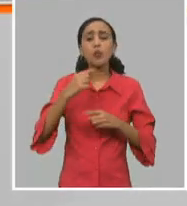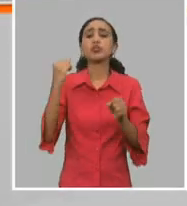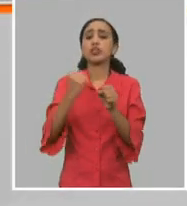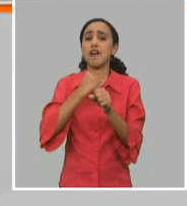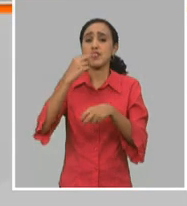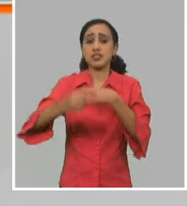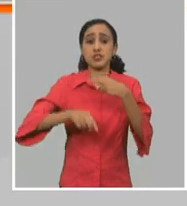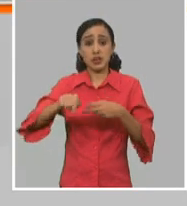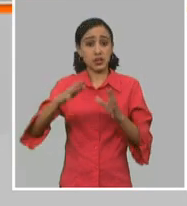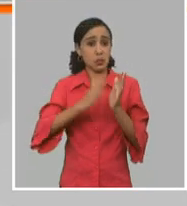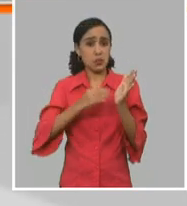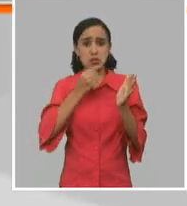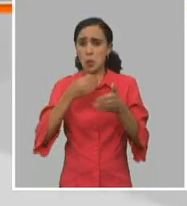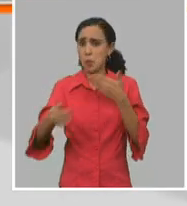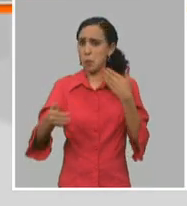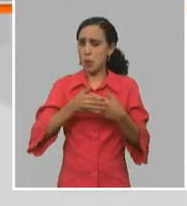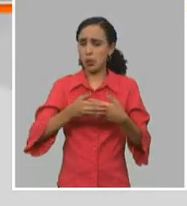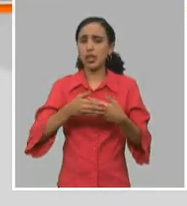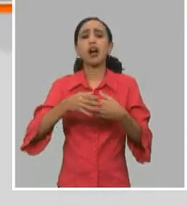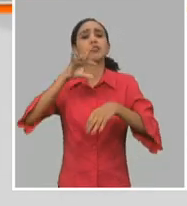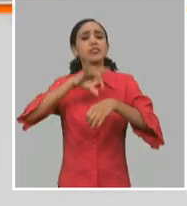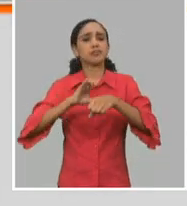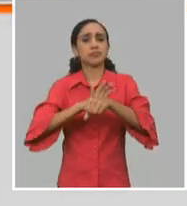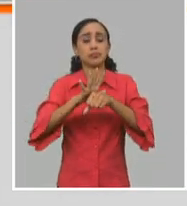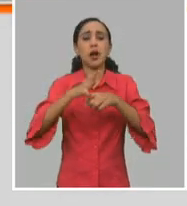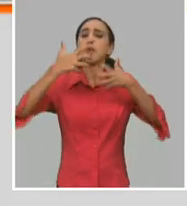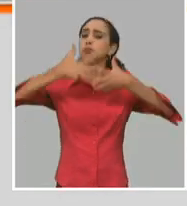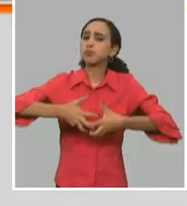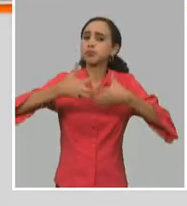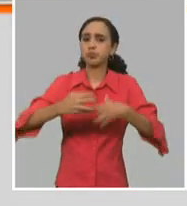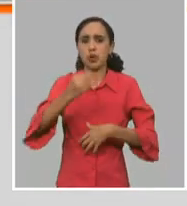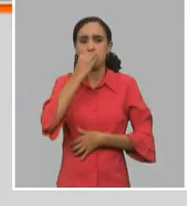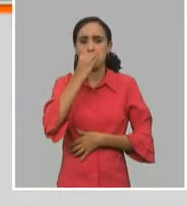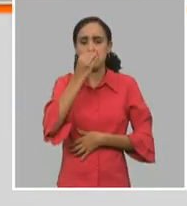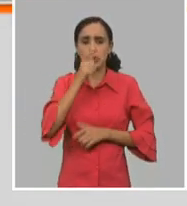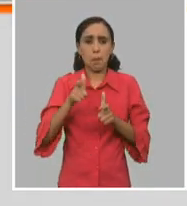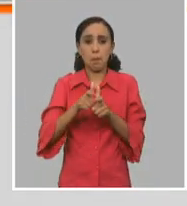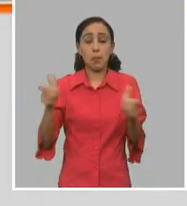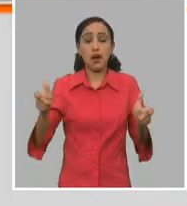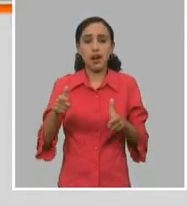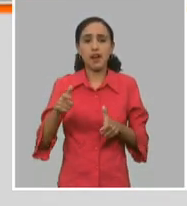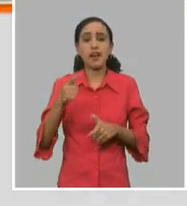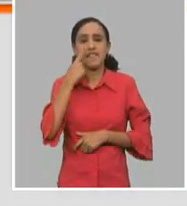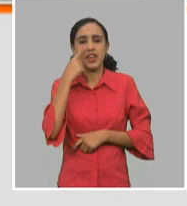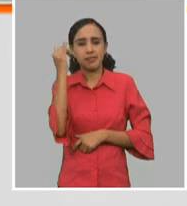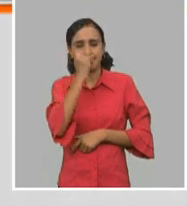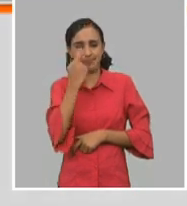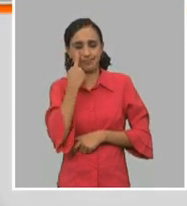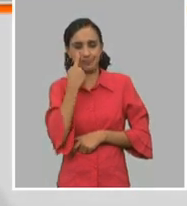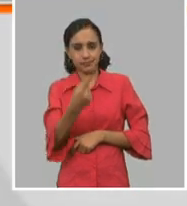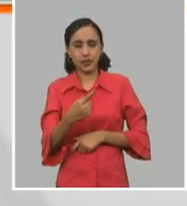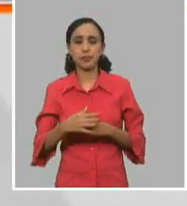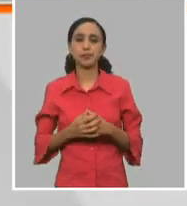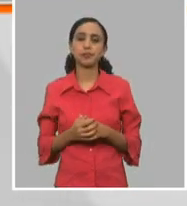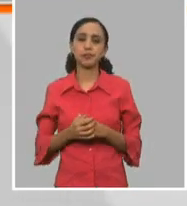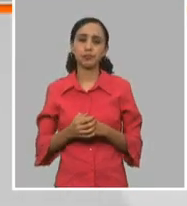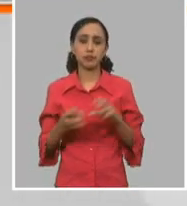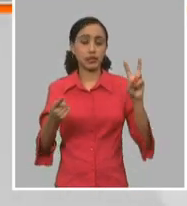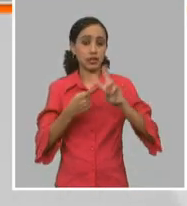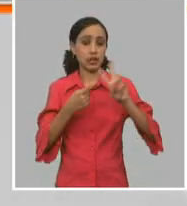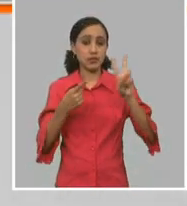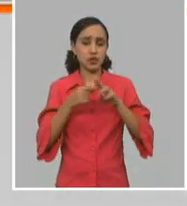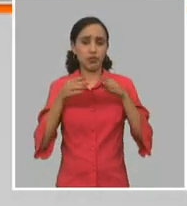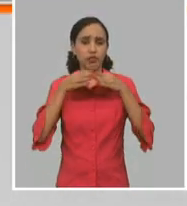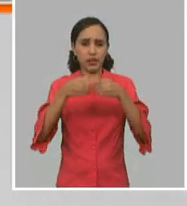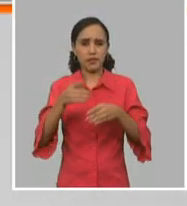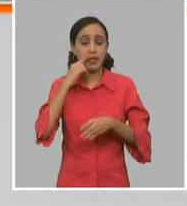meses aún en medio de la pandemia para incrementar la producción de alimentos y yo les propongo ver este material que nos han preparado los compañeros del telecentro de Granma